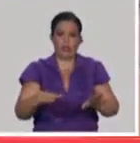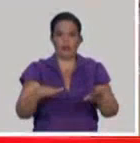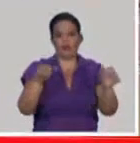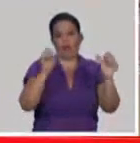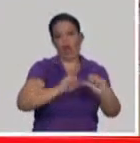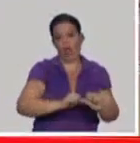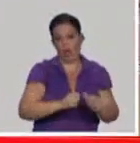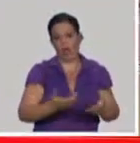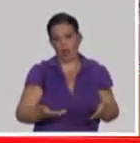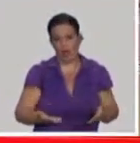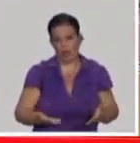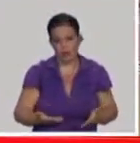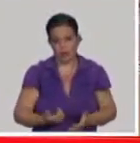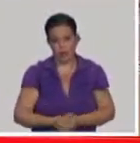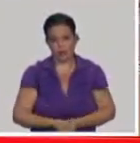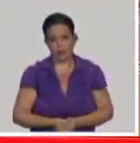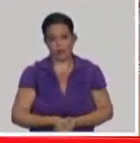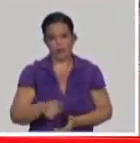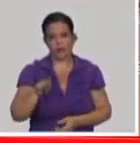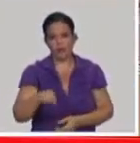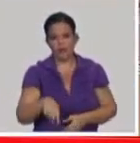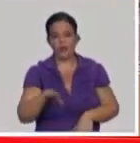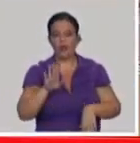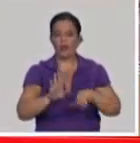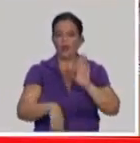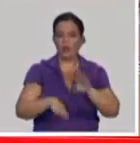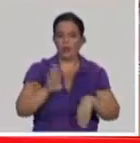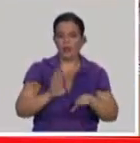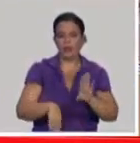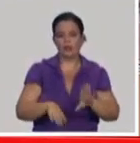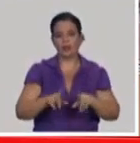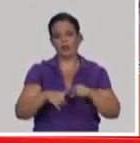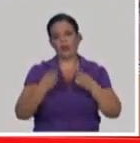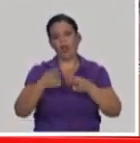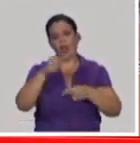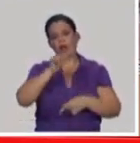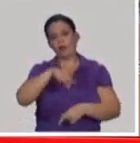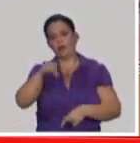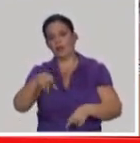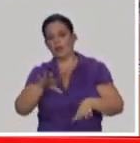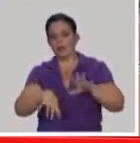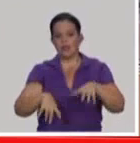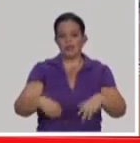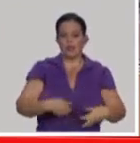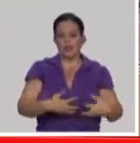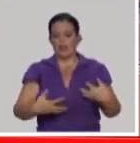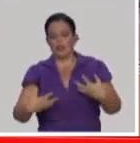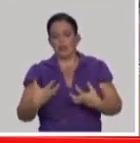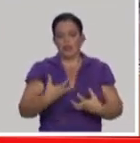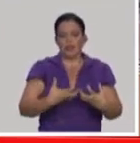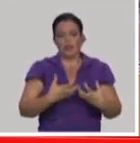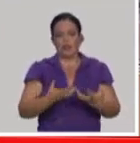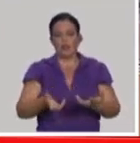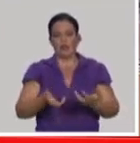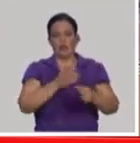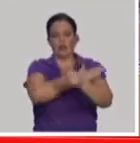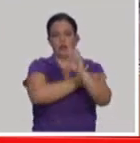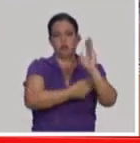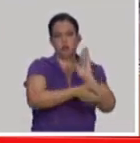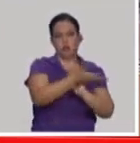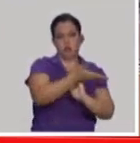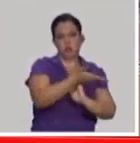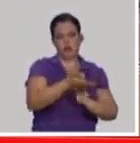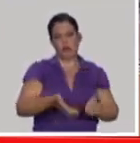también de tensión, de lo que significa una pandemia, de estar en casa, todo eso crea también una situación de más presencia,